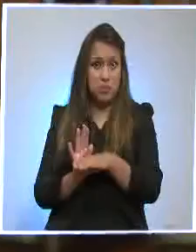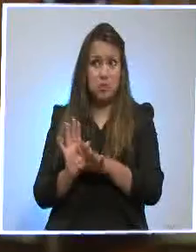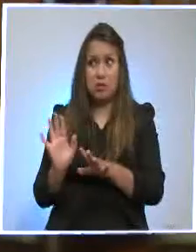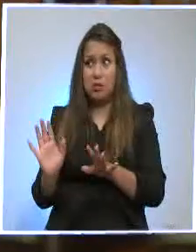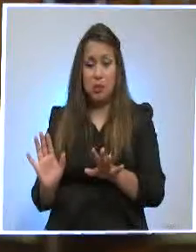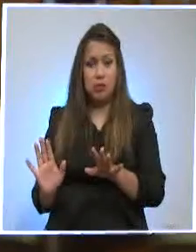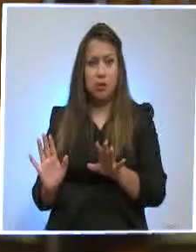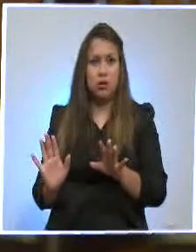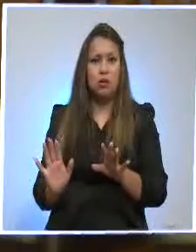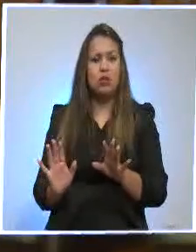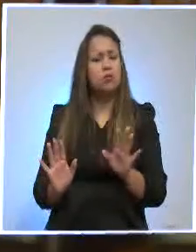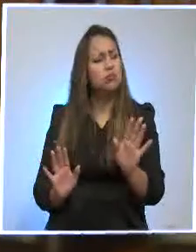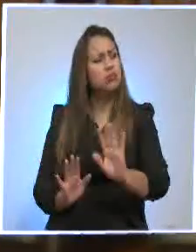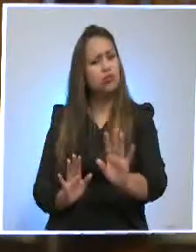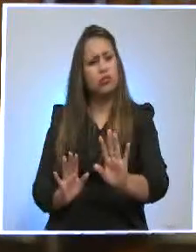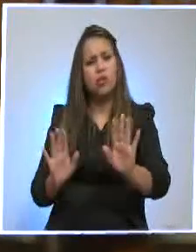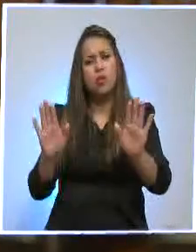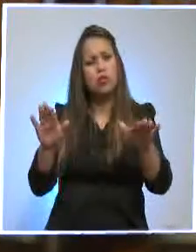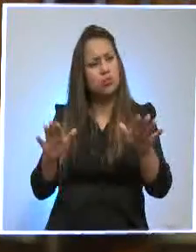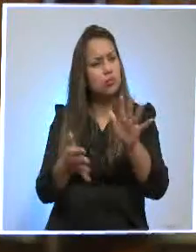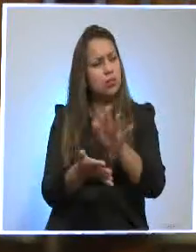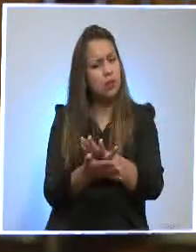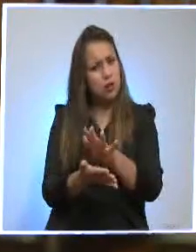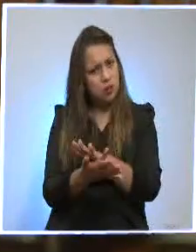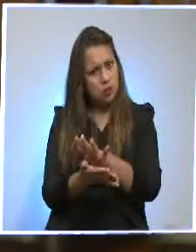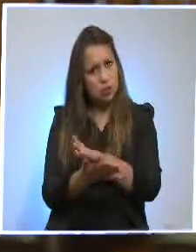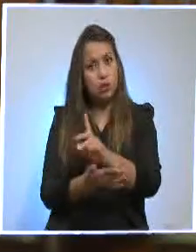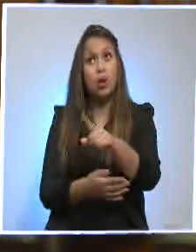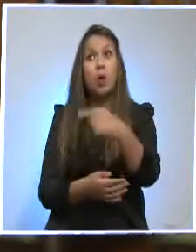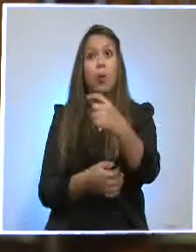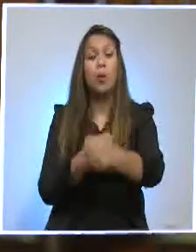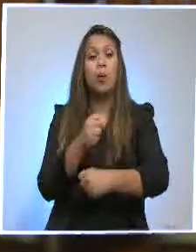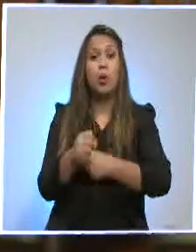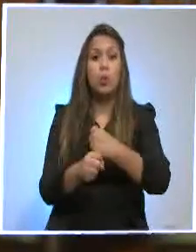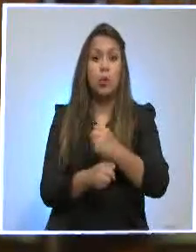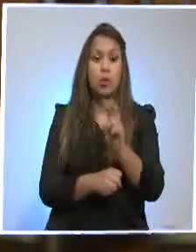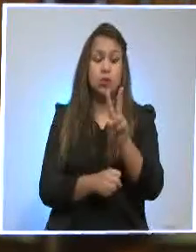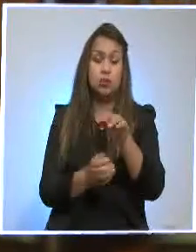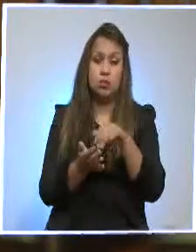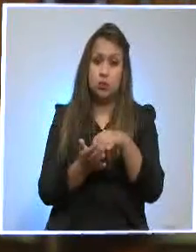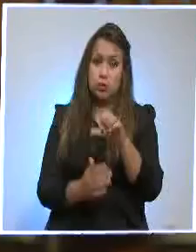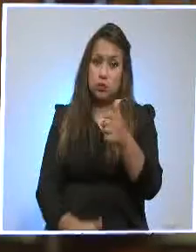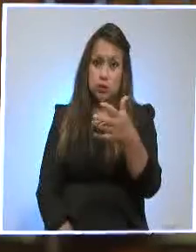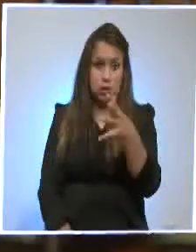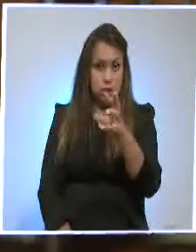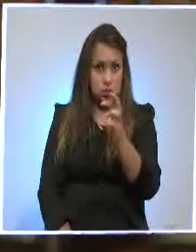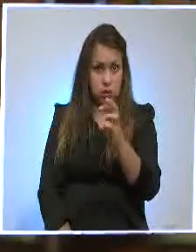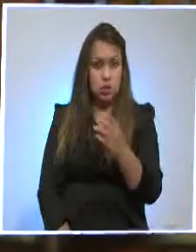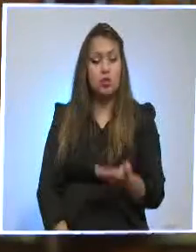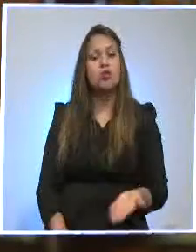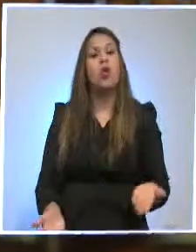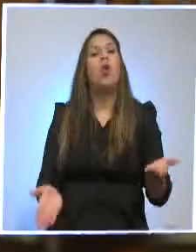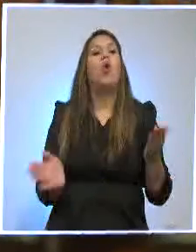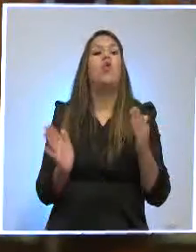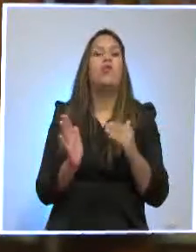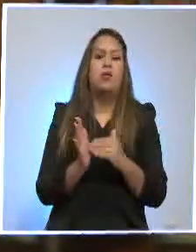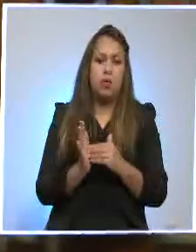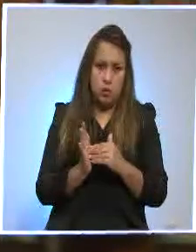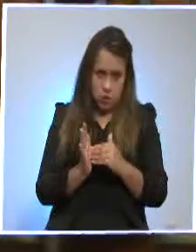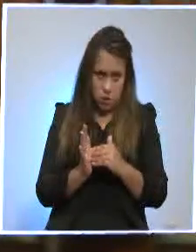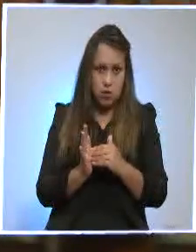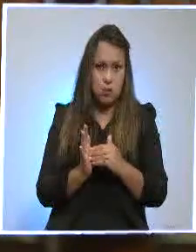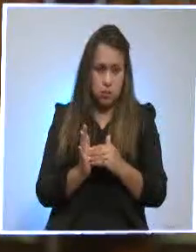Llamará la calma, eso no va a pasar. O sea, creo que el 2016 puede empezar un año de recuperación, como le decía, siempre y cuando